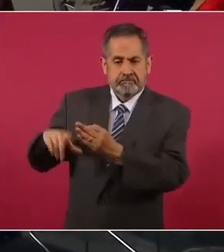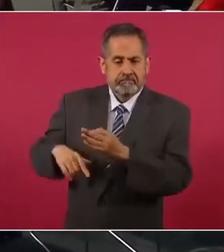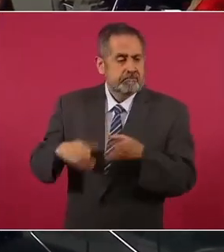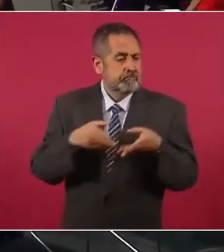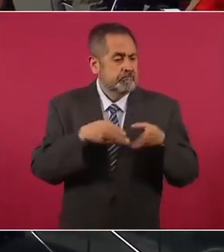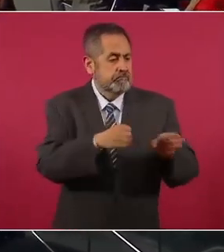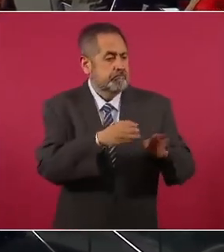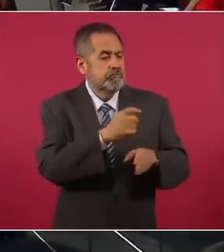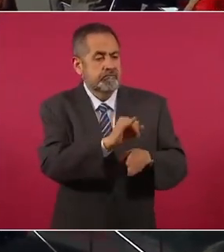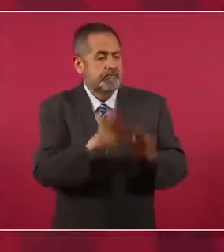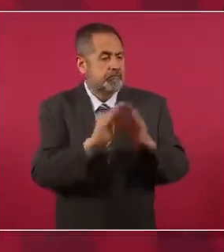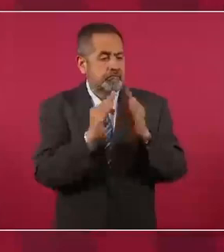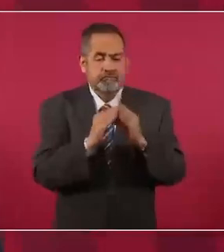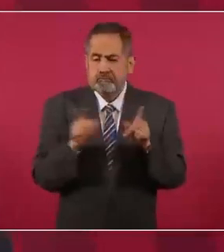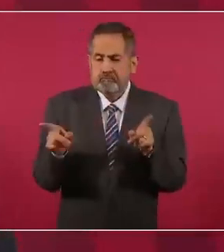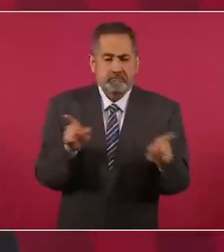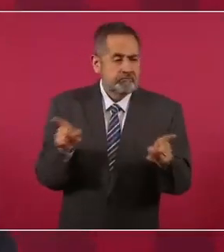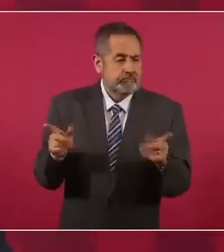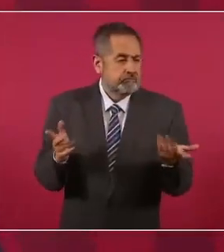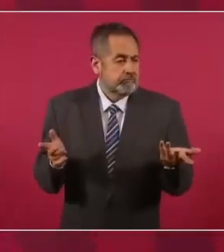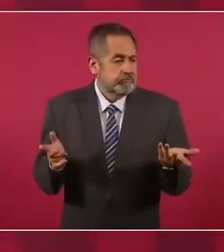Entonces, no hay